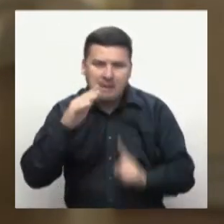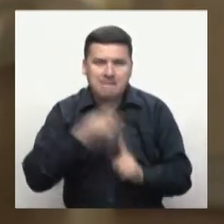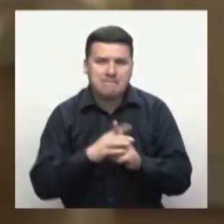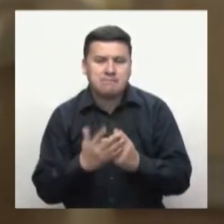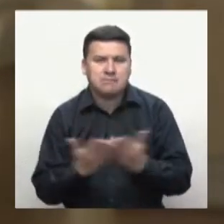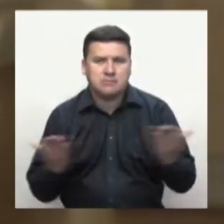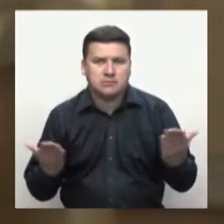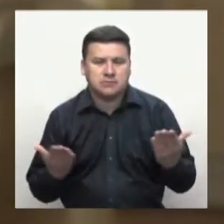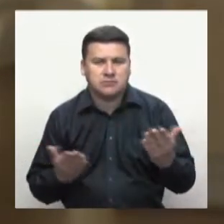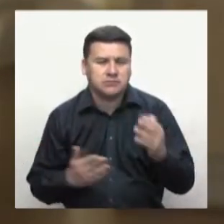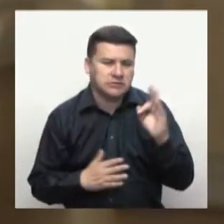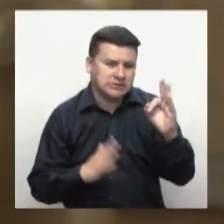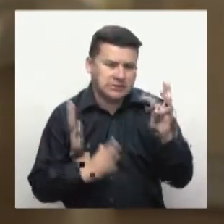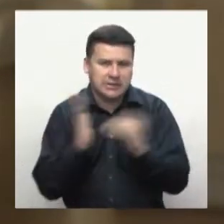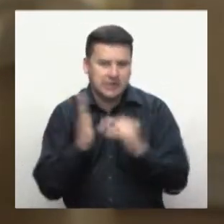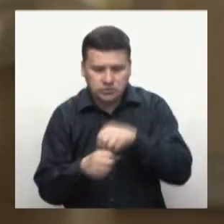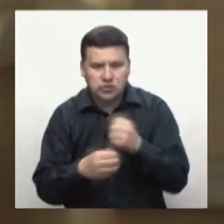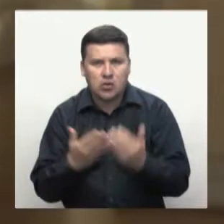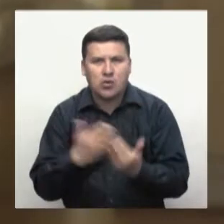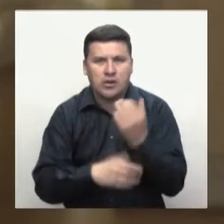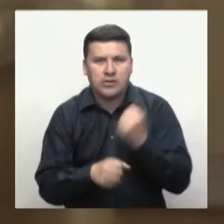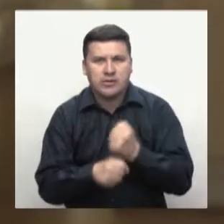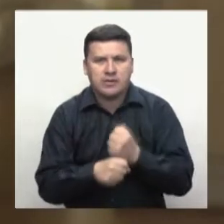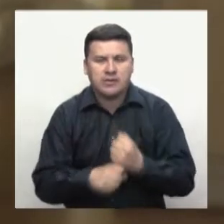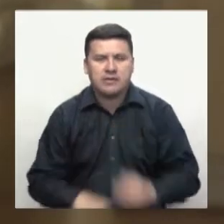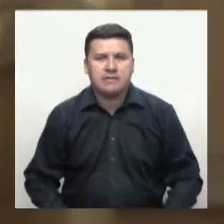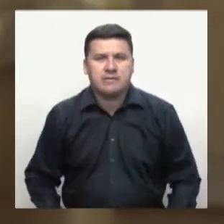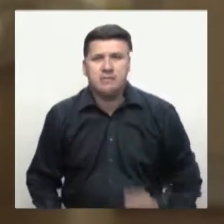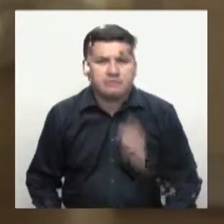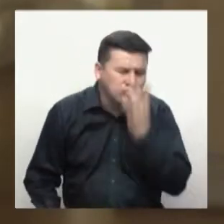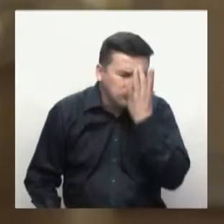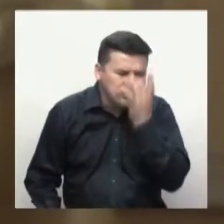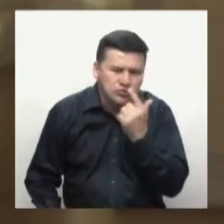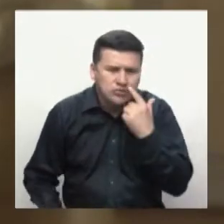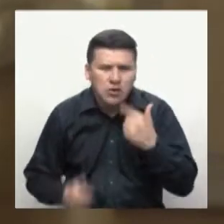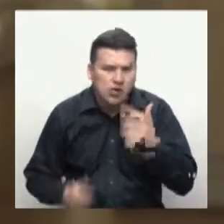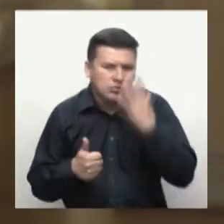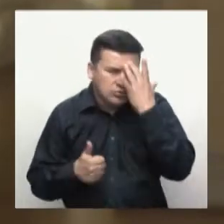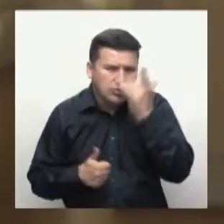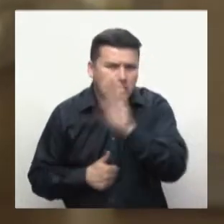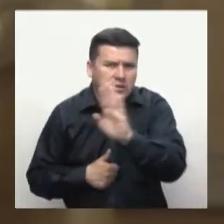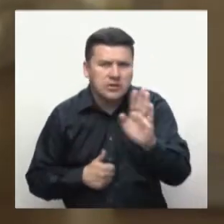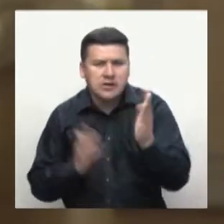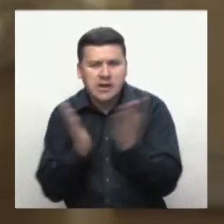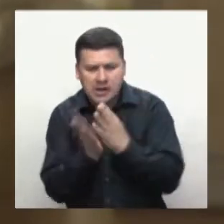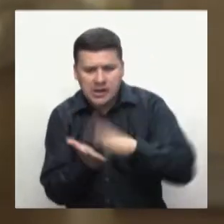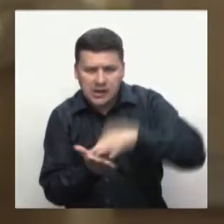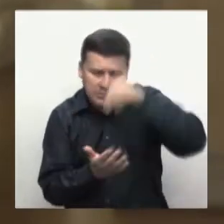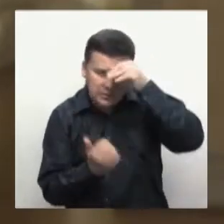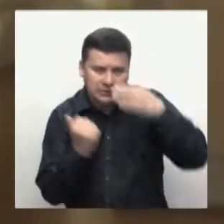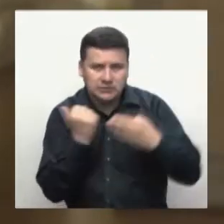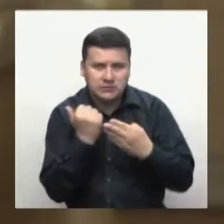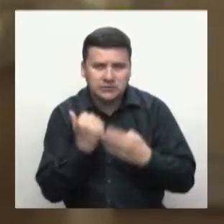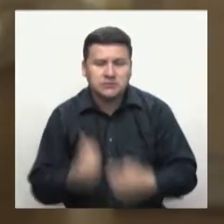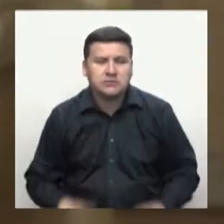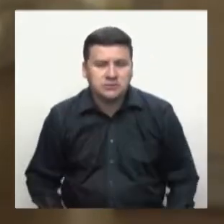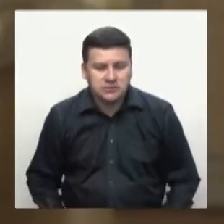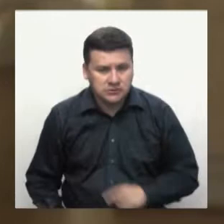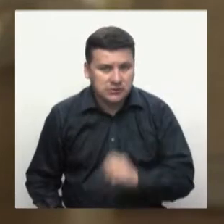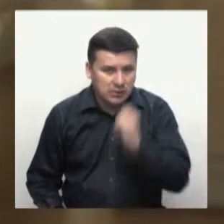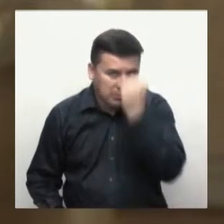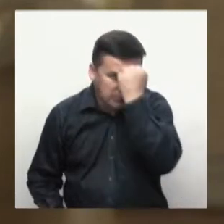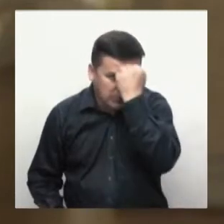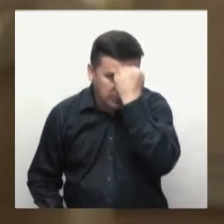,854 contratos de prestación de servicios para crear estos 3,800